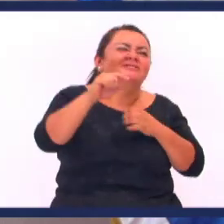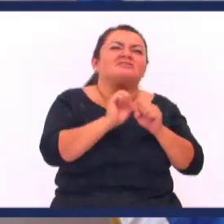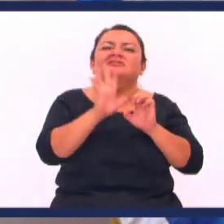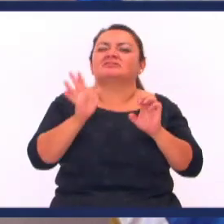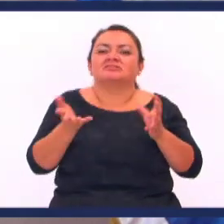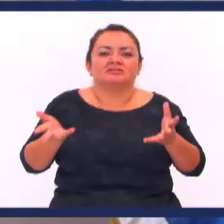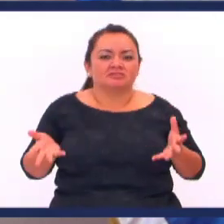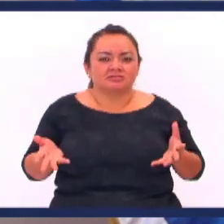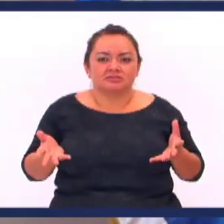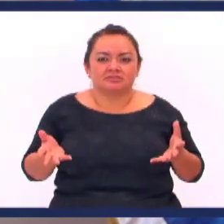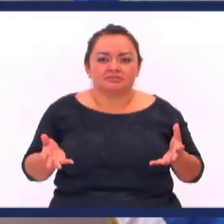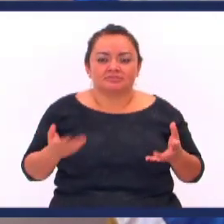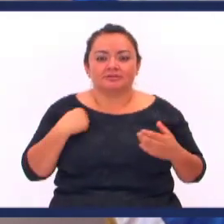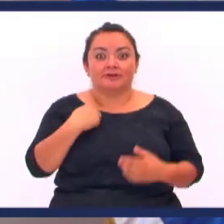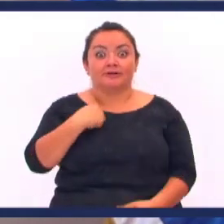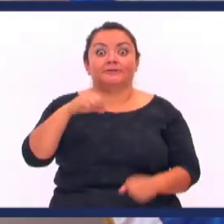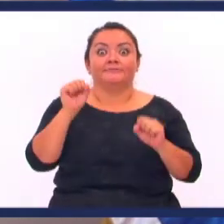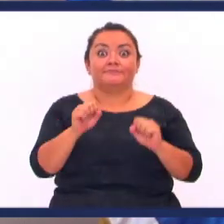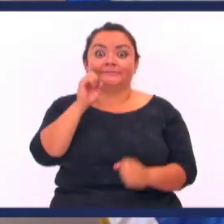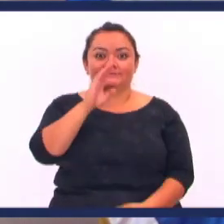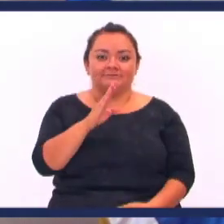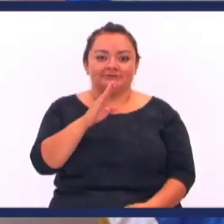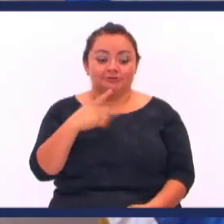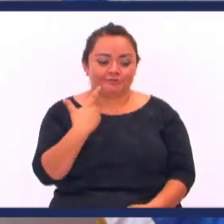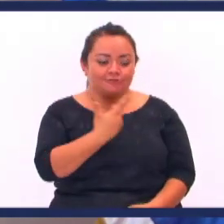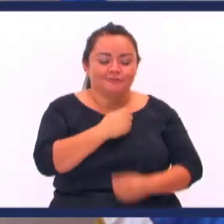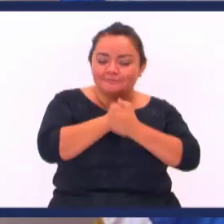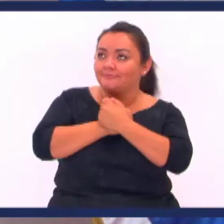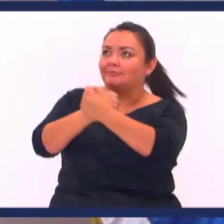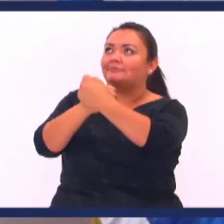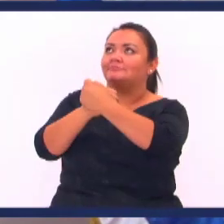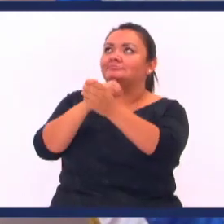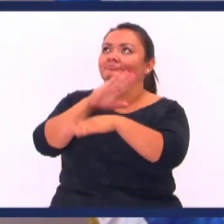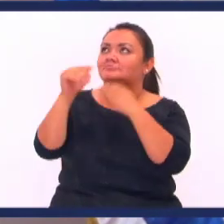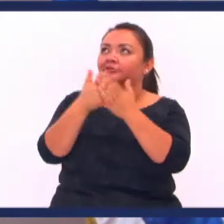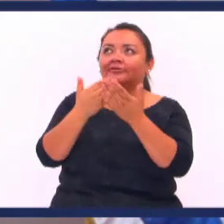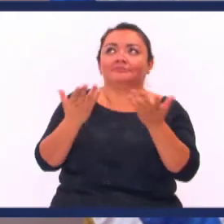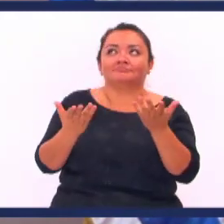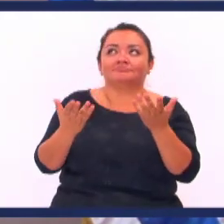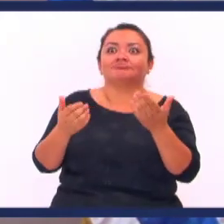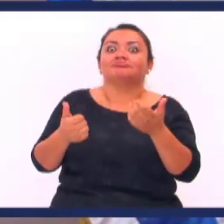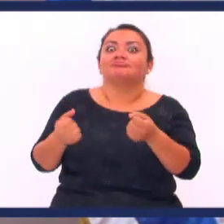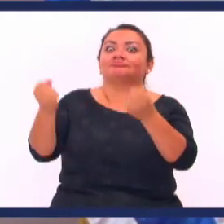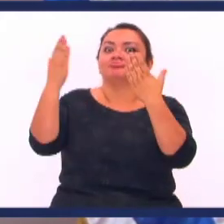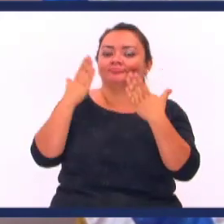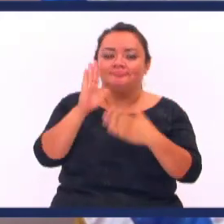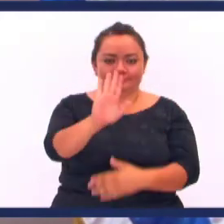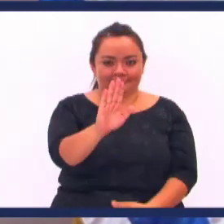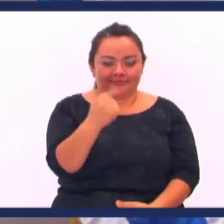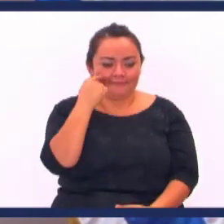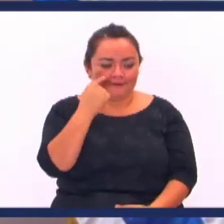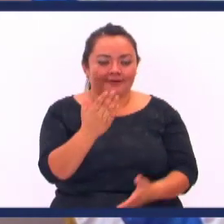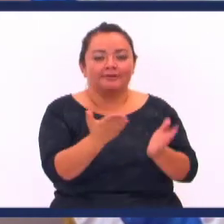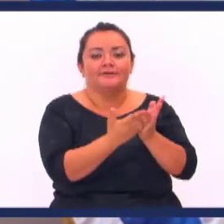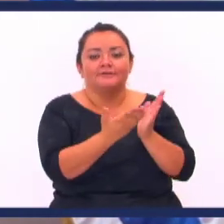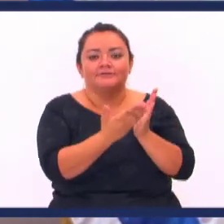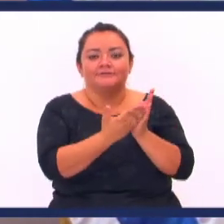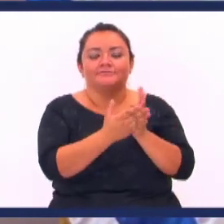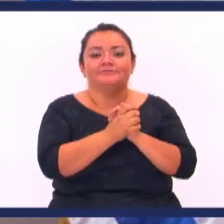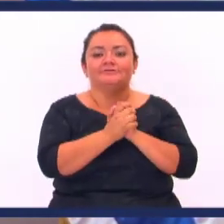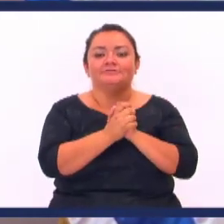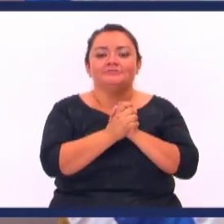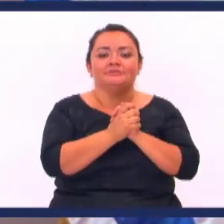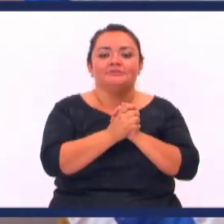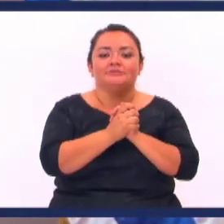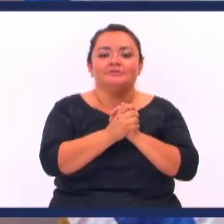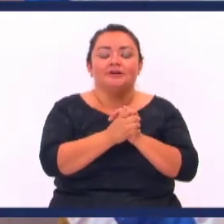tribulaciones? Podemos decir entonces Que a los que aman a Dios Todas las cosas Les ayudan a bien Vaya conmigo a la Biblia Y busque